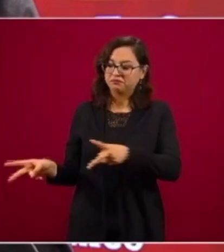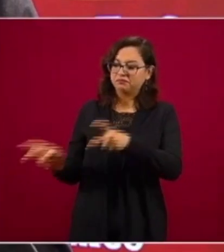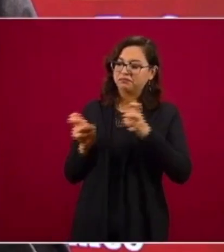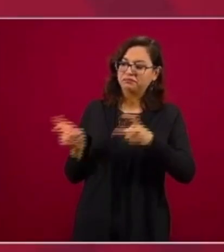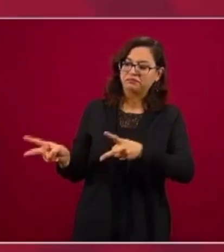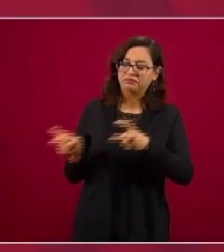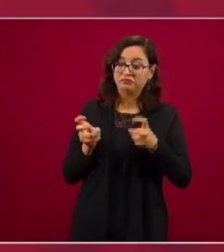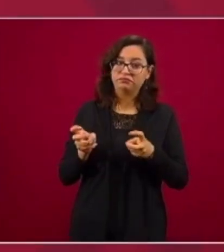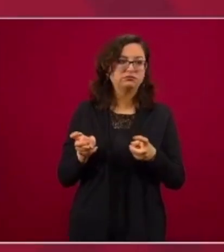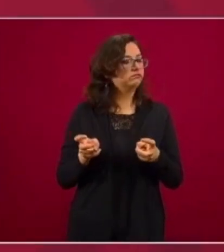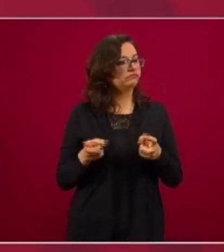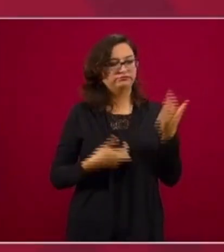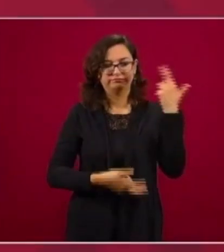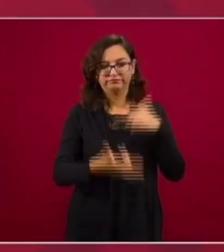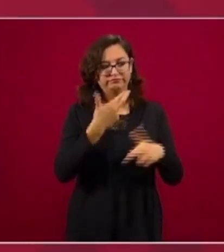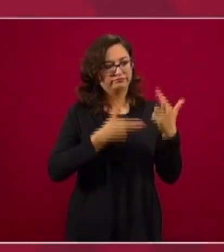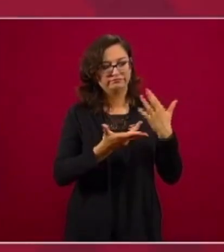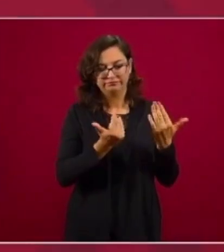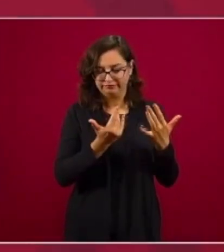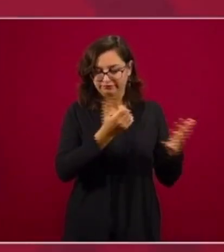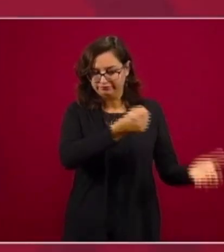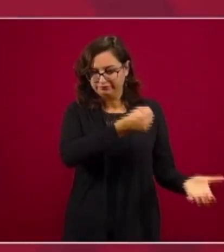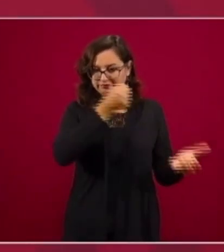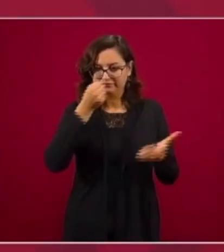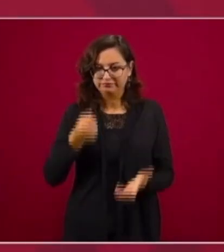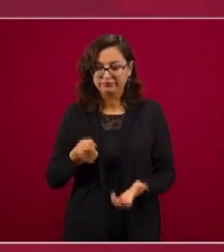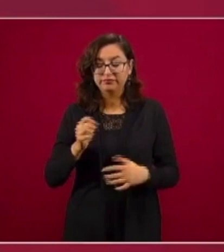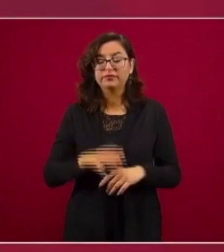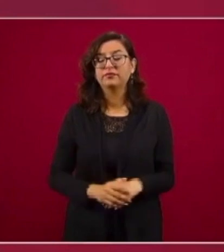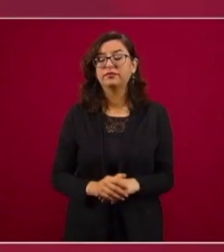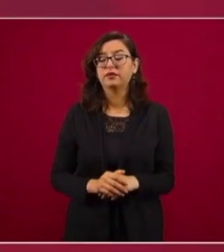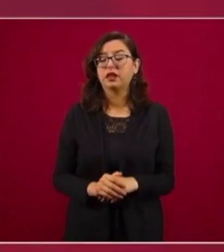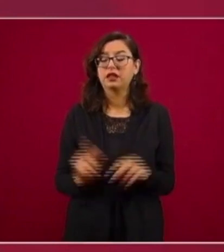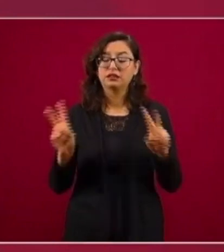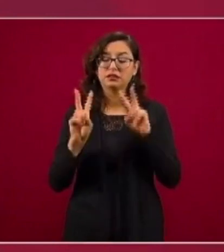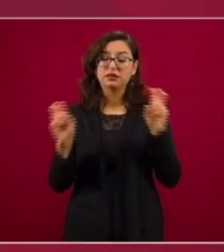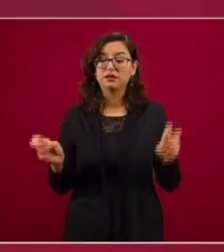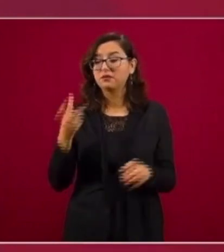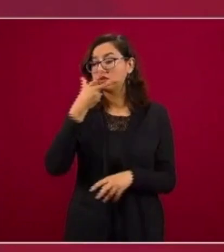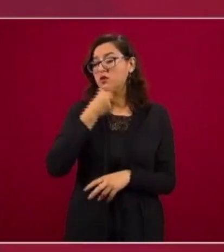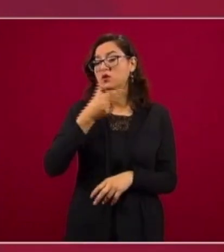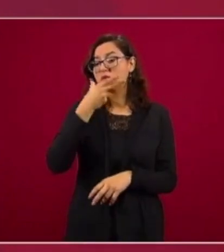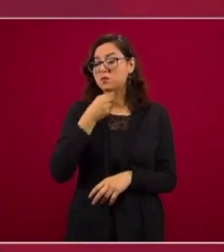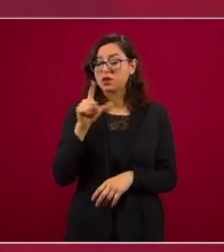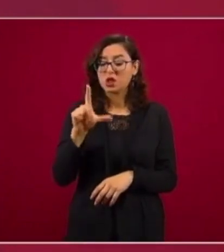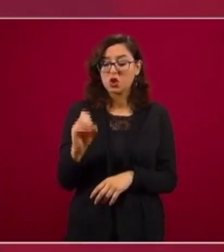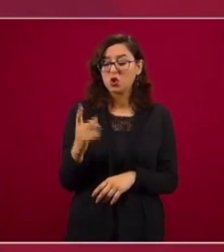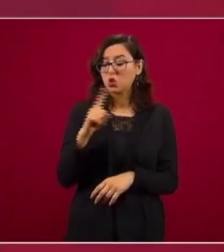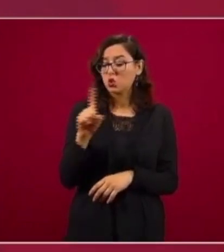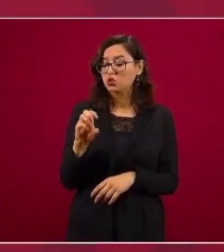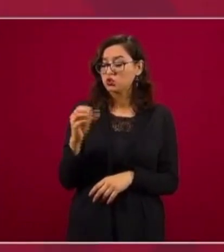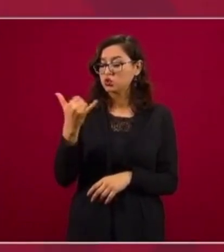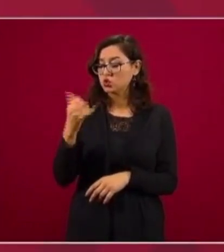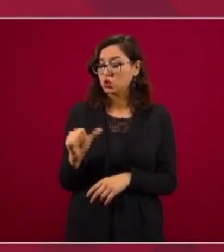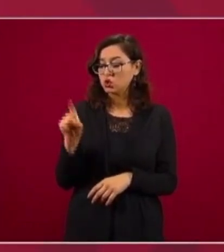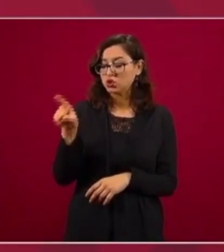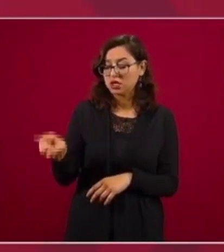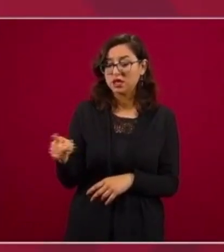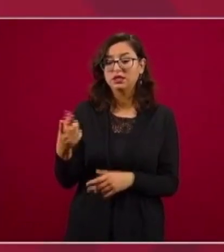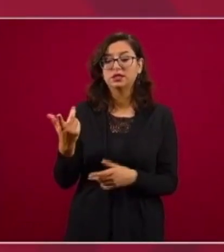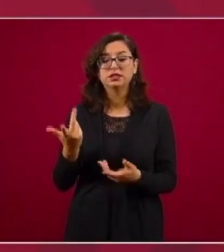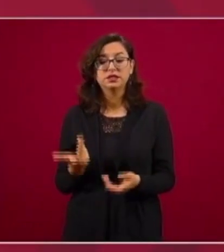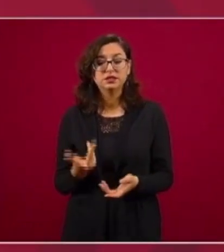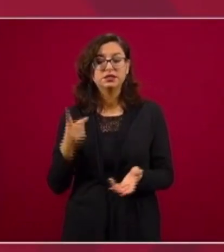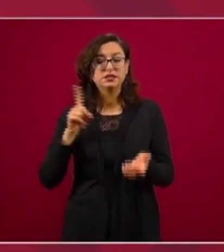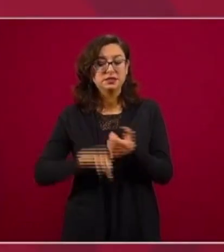En el caso del señor Lozoya, hay una operación que